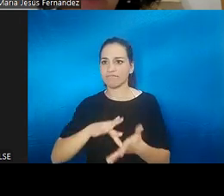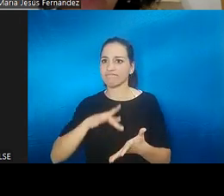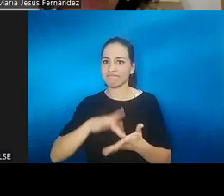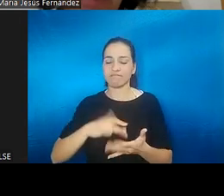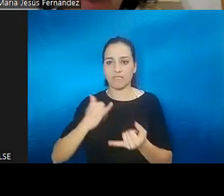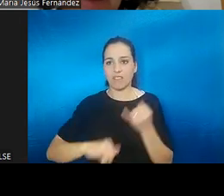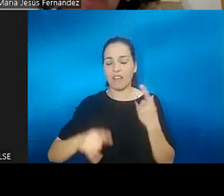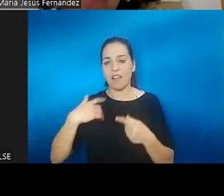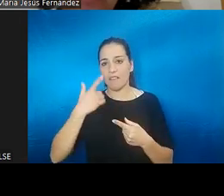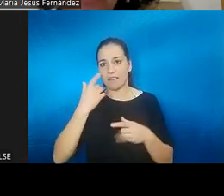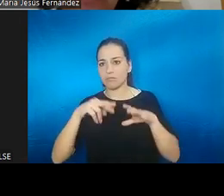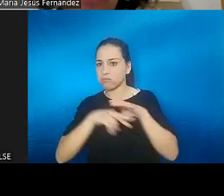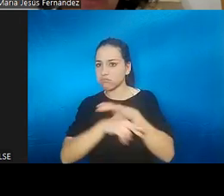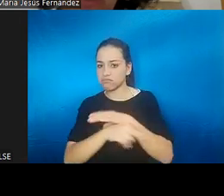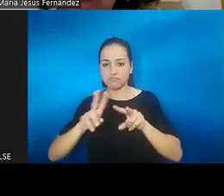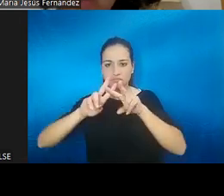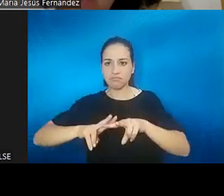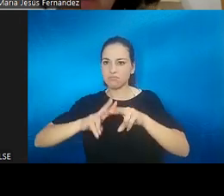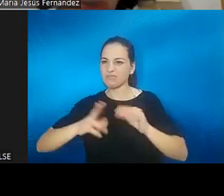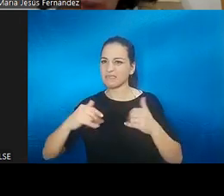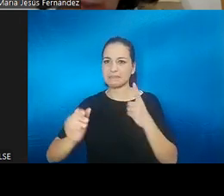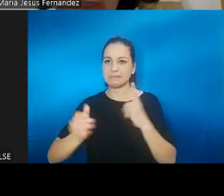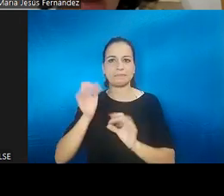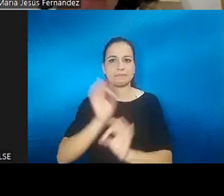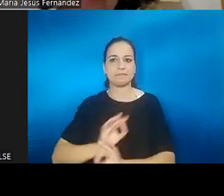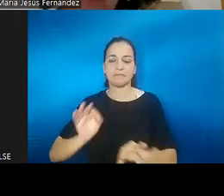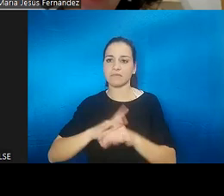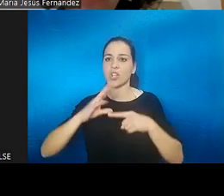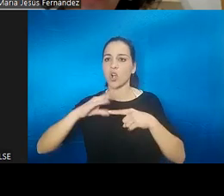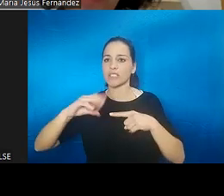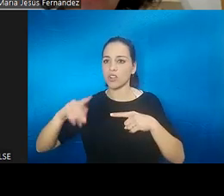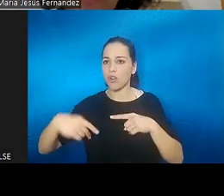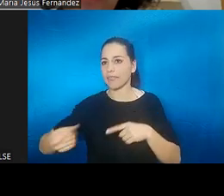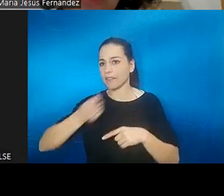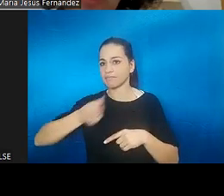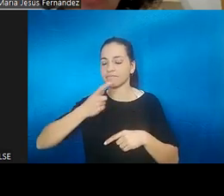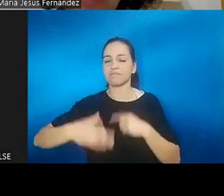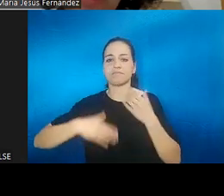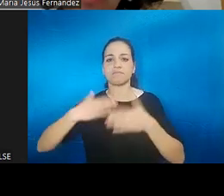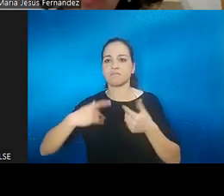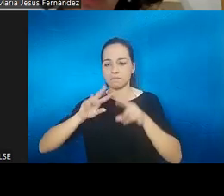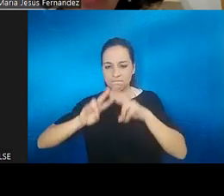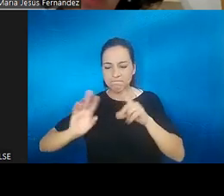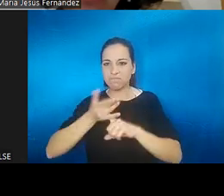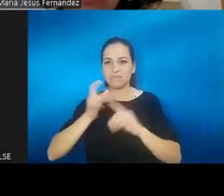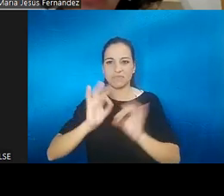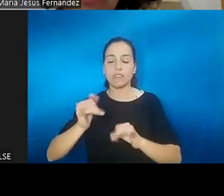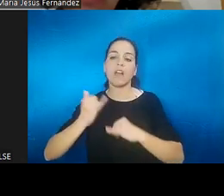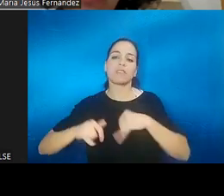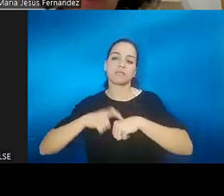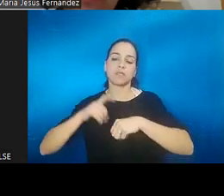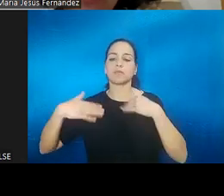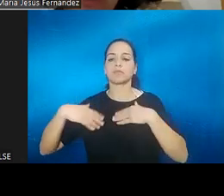no se veía nada estuve tomando corticoides y no se veía nada recuperé más o menos como un 15%